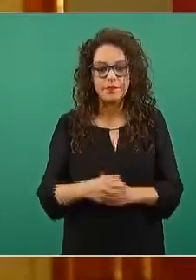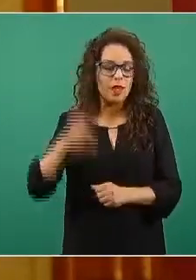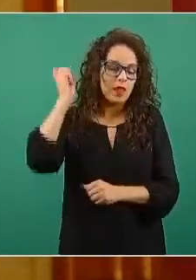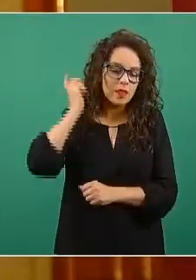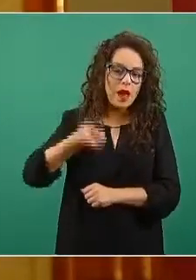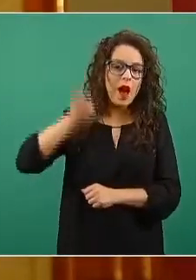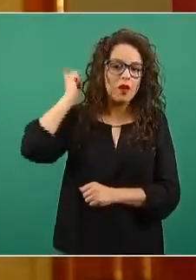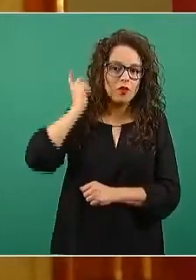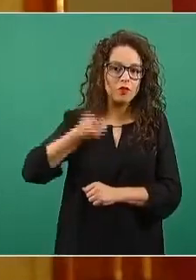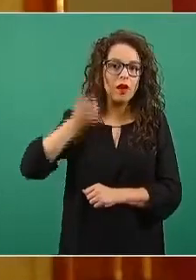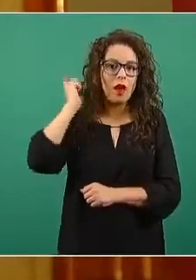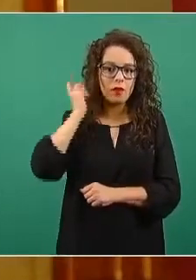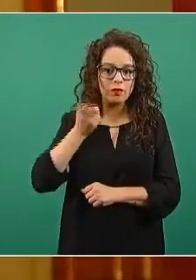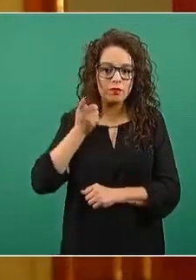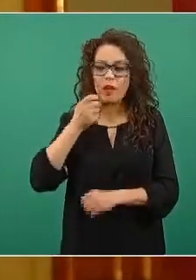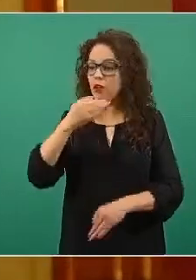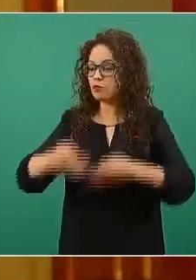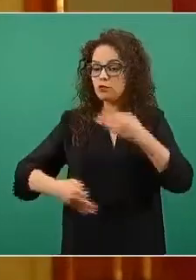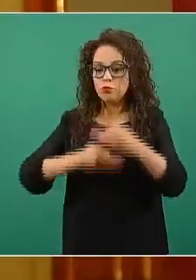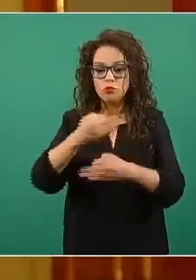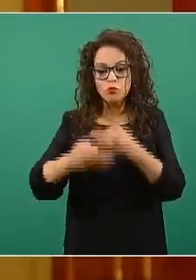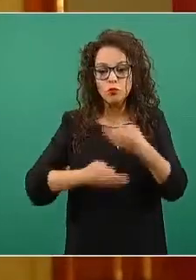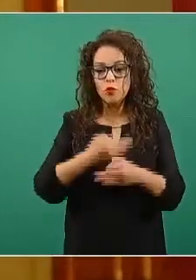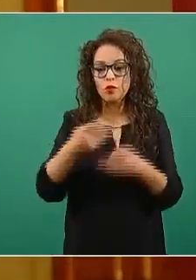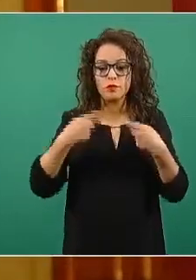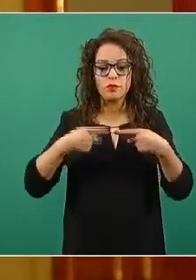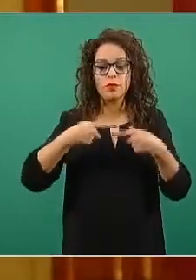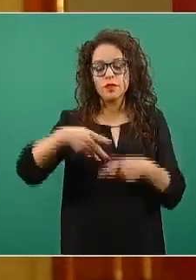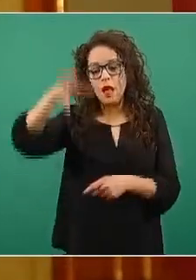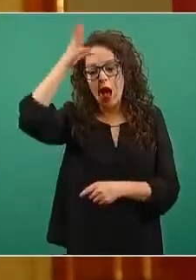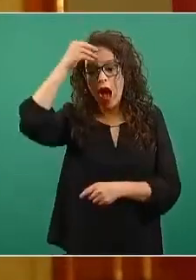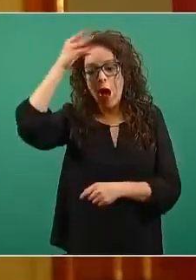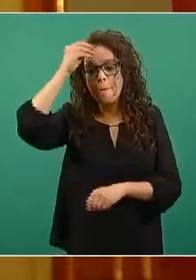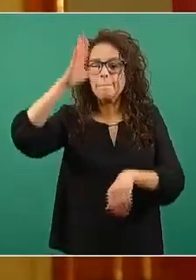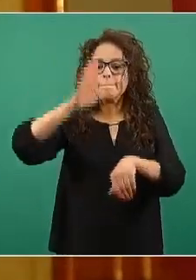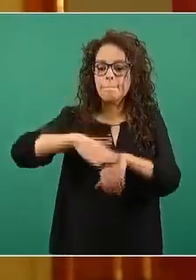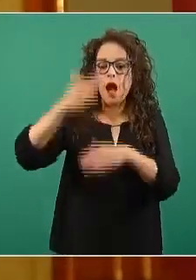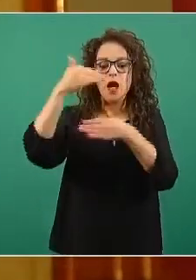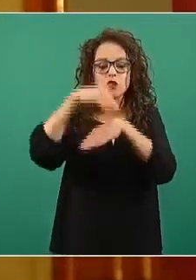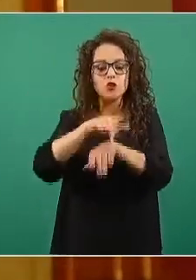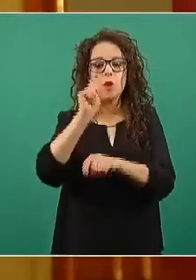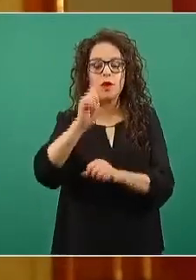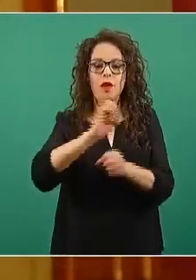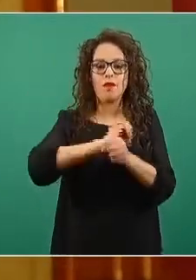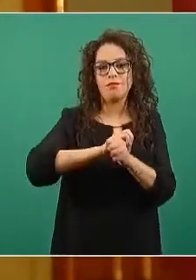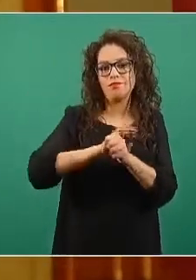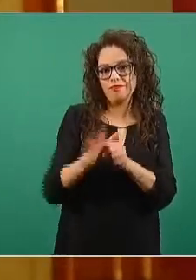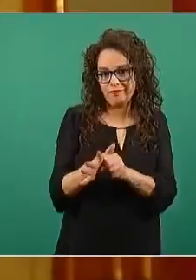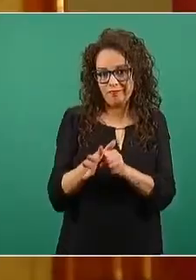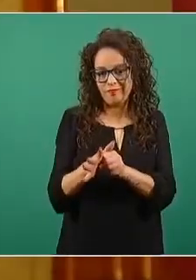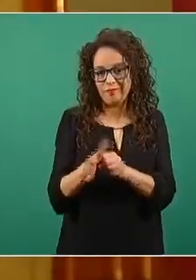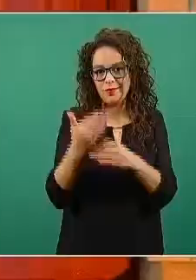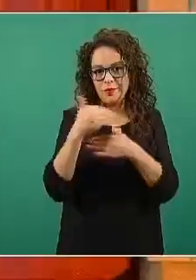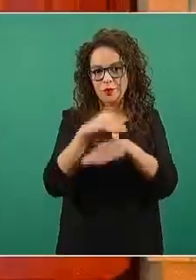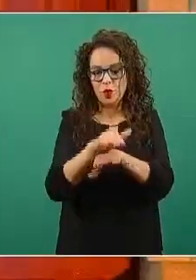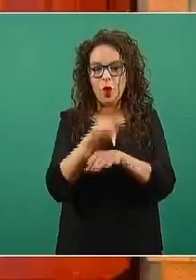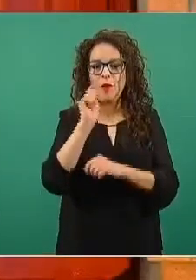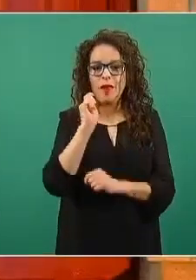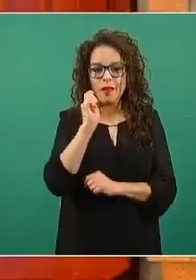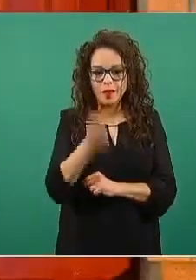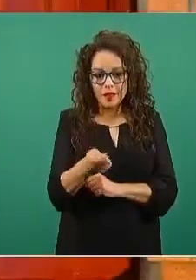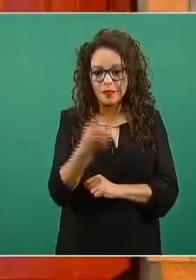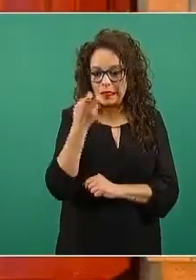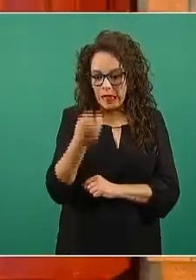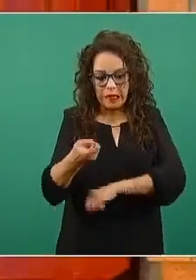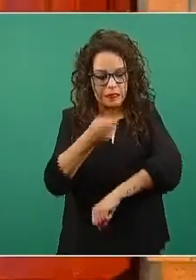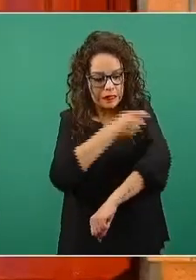a día la humanidad aprendemos más sobre este coronavirus, que se aprende sobre los esquemas de vacunación y justamente